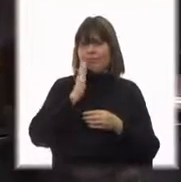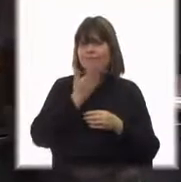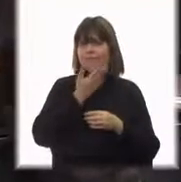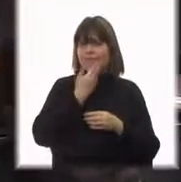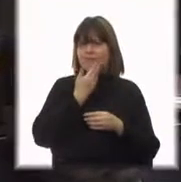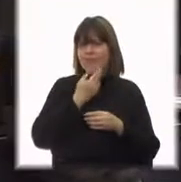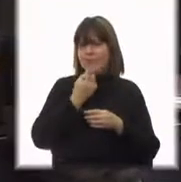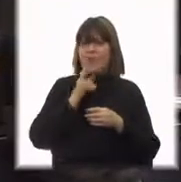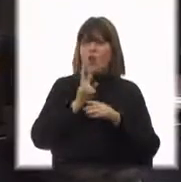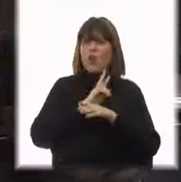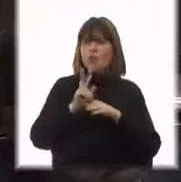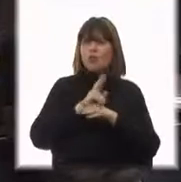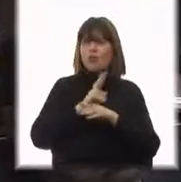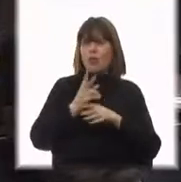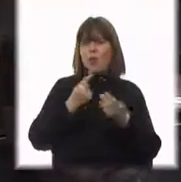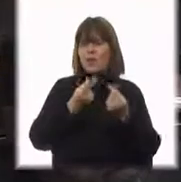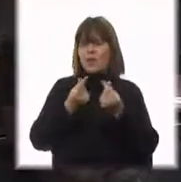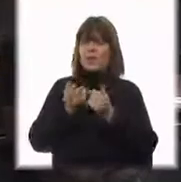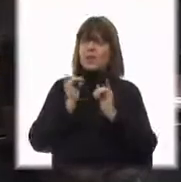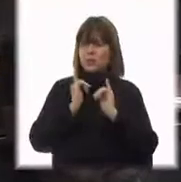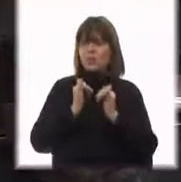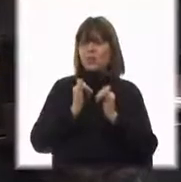Que haya control financiero, estamos de acuerdo.